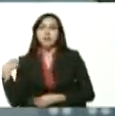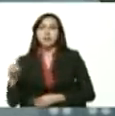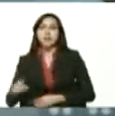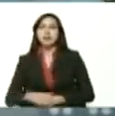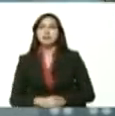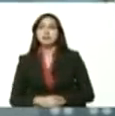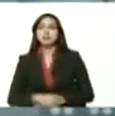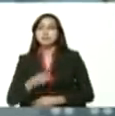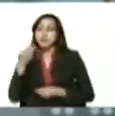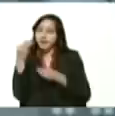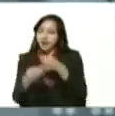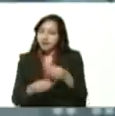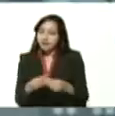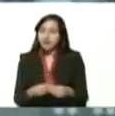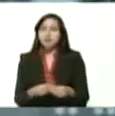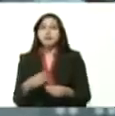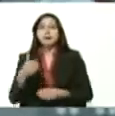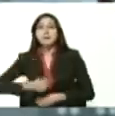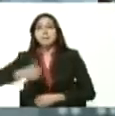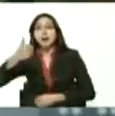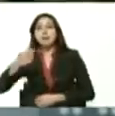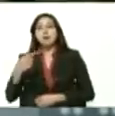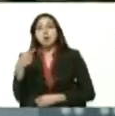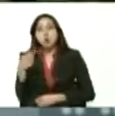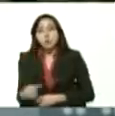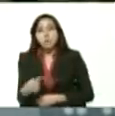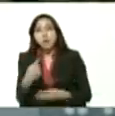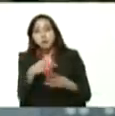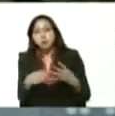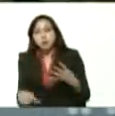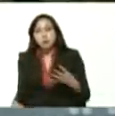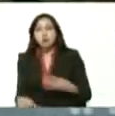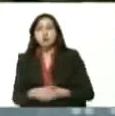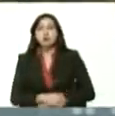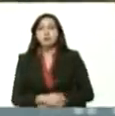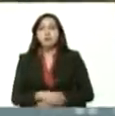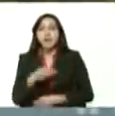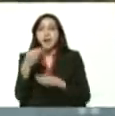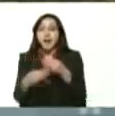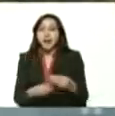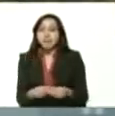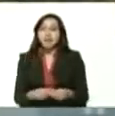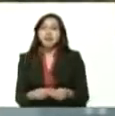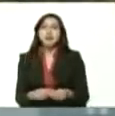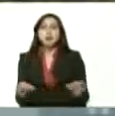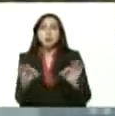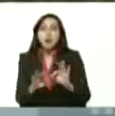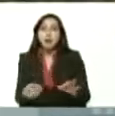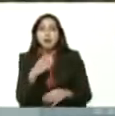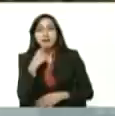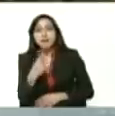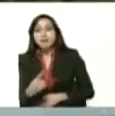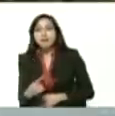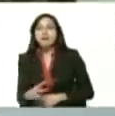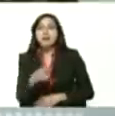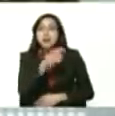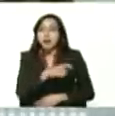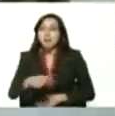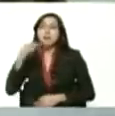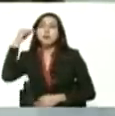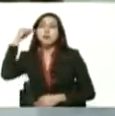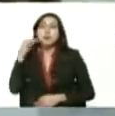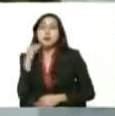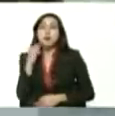hacer más con menos hacer mucho con poco hacer algo con nada es lo que dice la clase obrera de Guayana